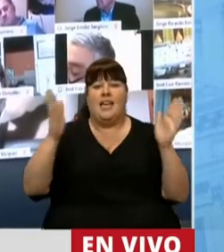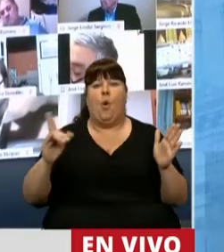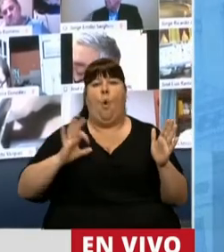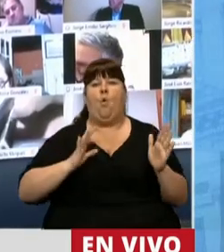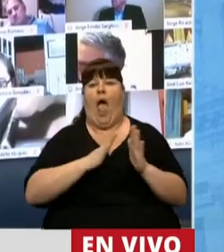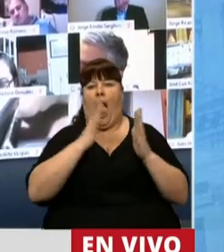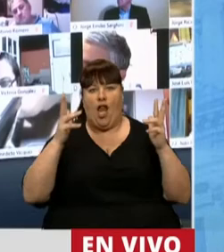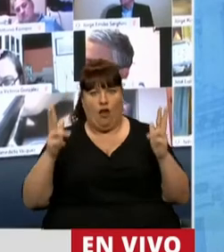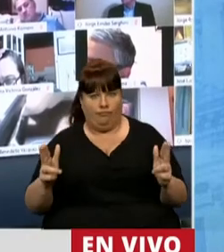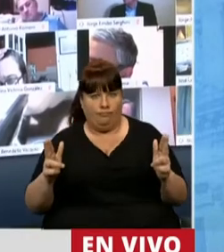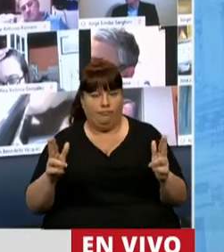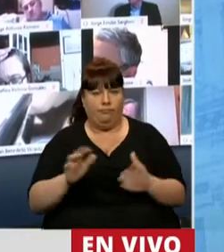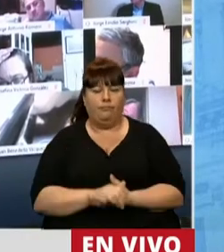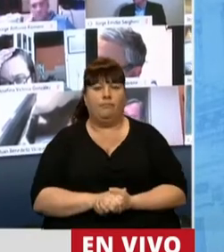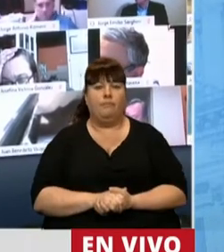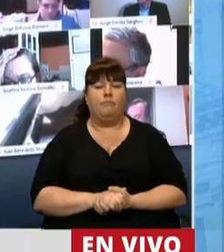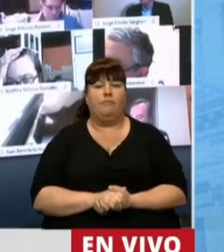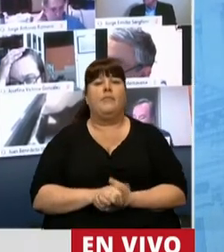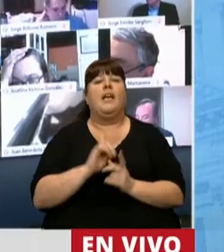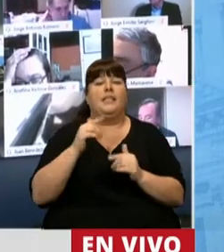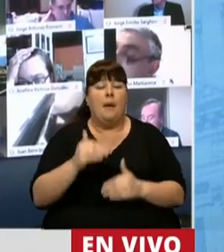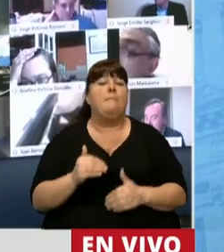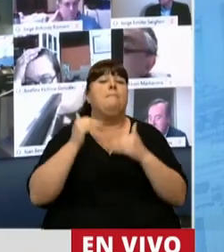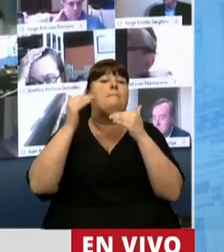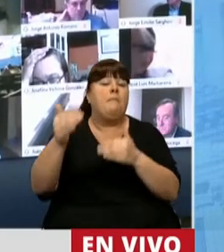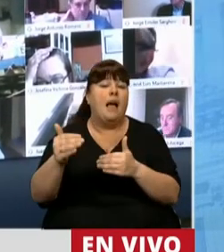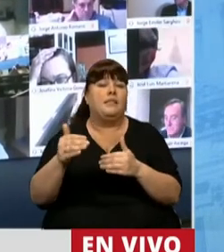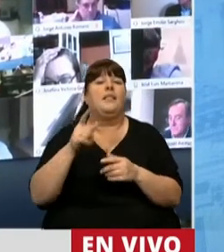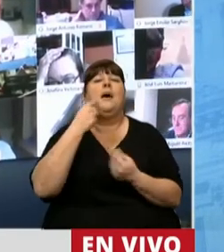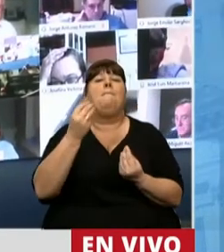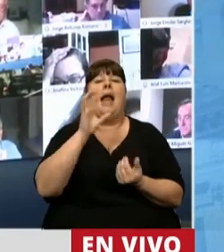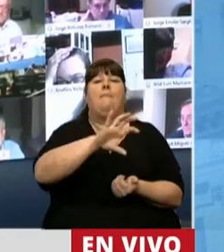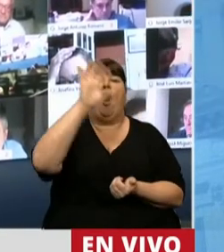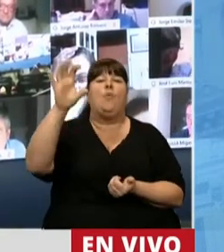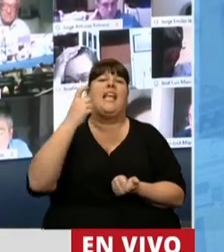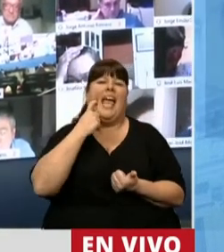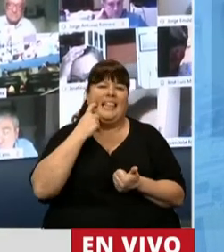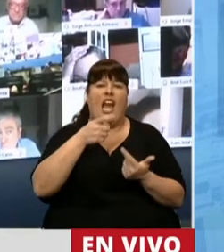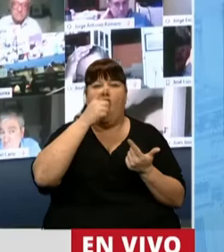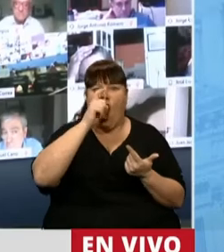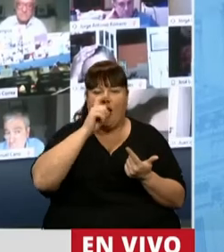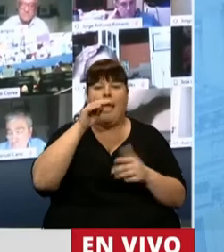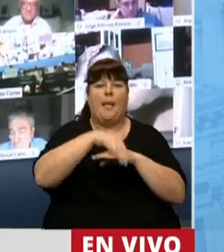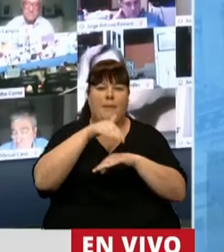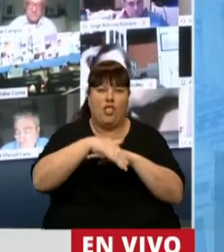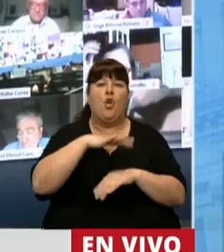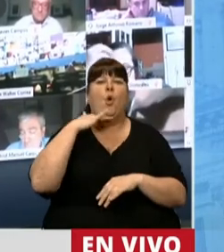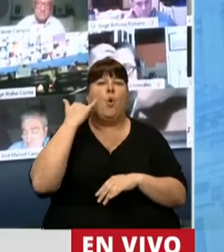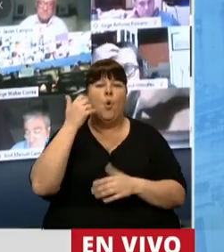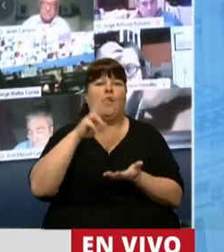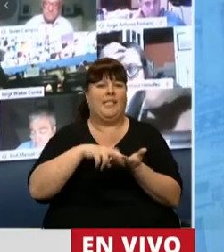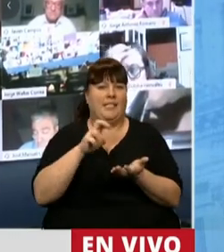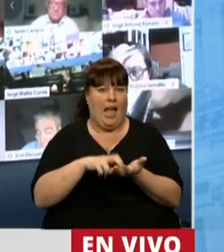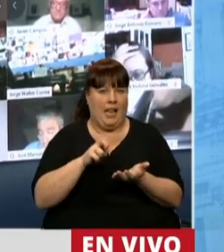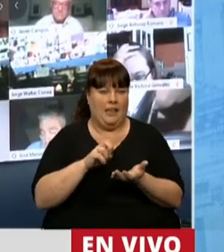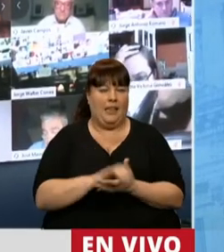365 días y le extendía básicamente a las provincias de Entre Ríos, Corrientes, Misiones, Jujuy y